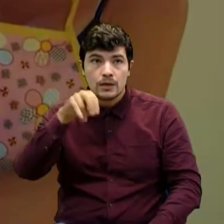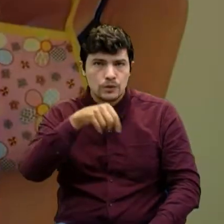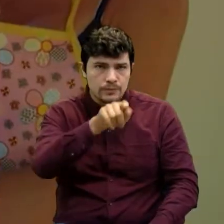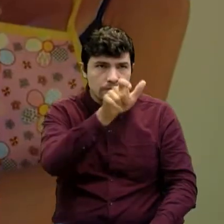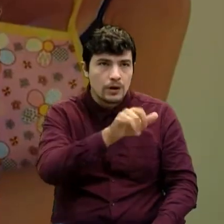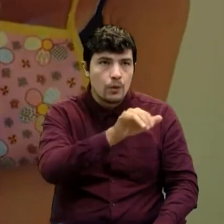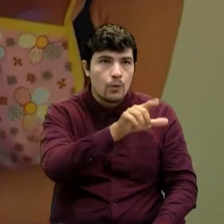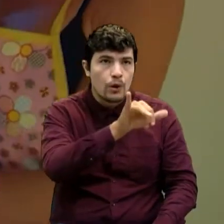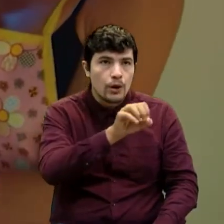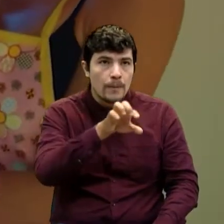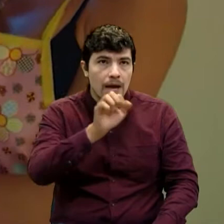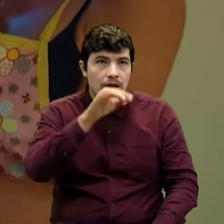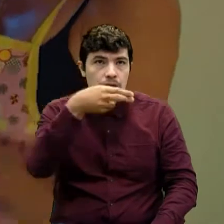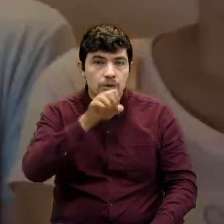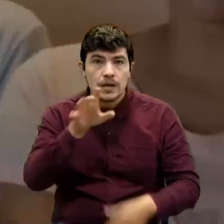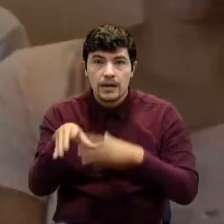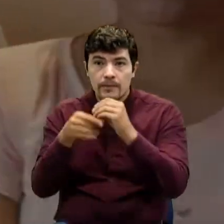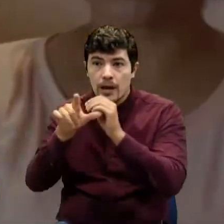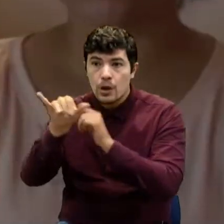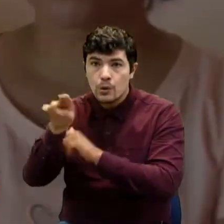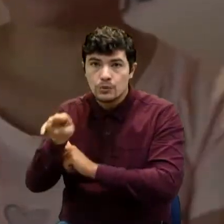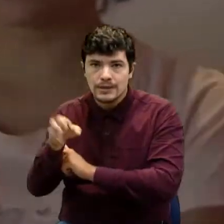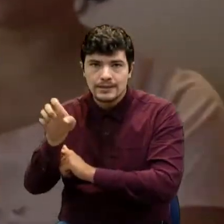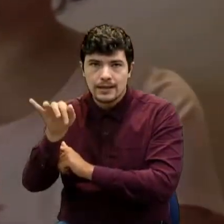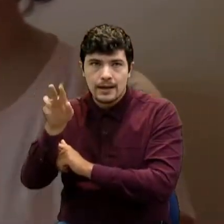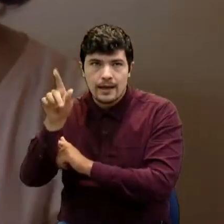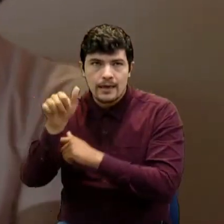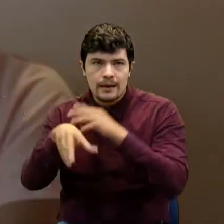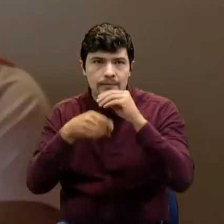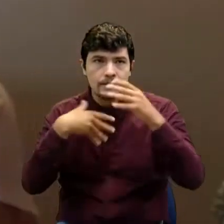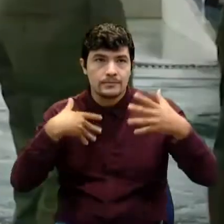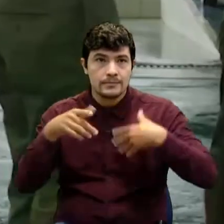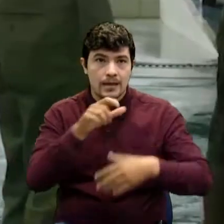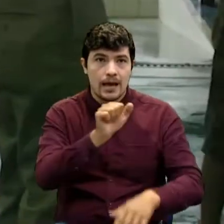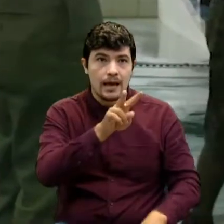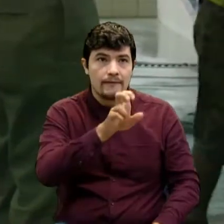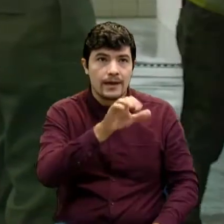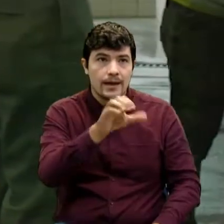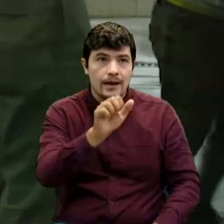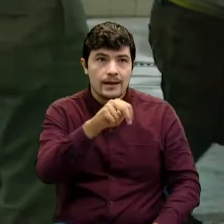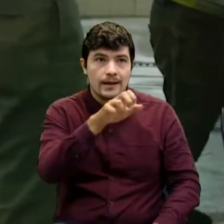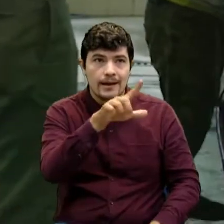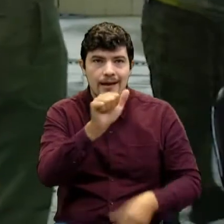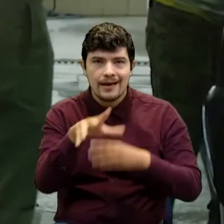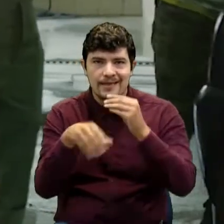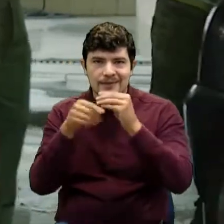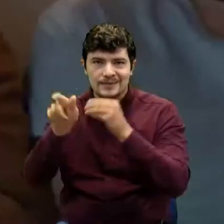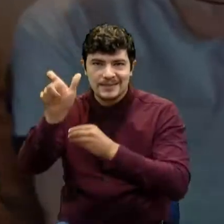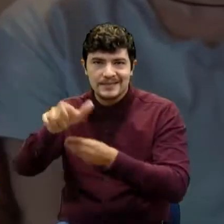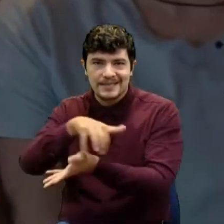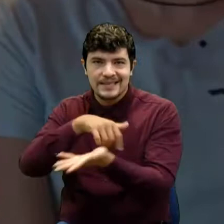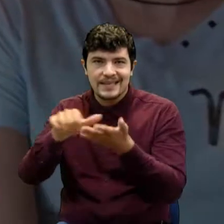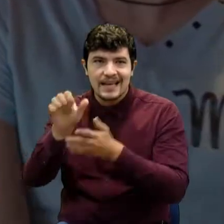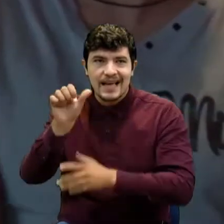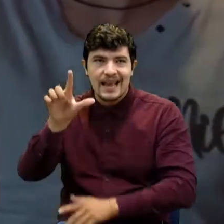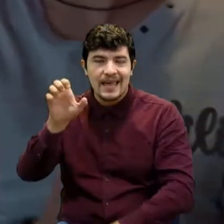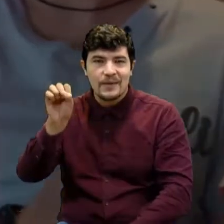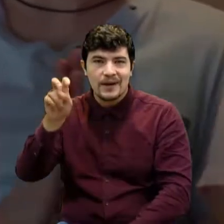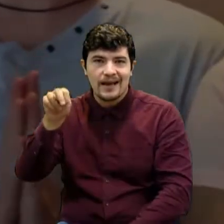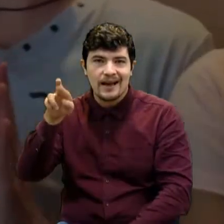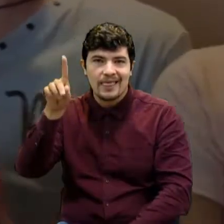y Luz Estrada En la cuota santandereana estará la actriz cucuteña Ave Canela y el santandereano Leonardo Angelón